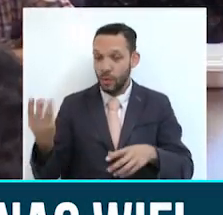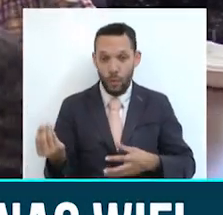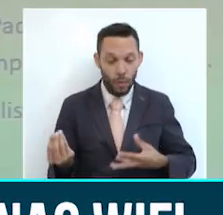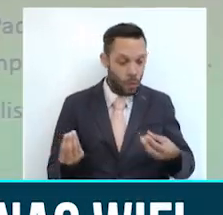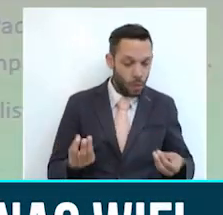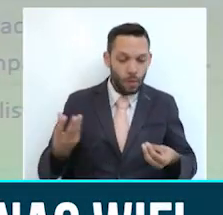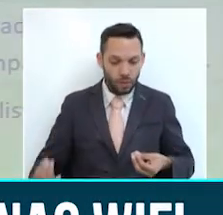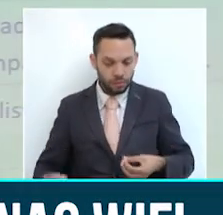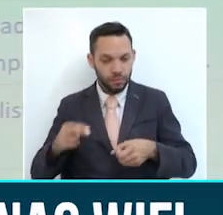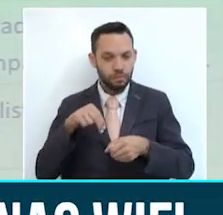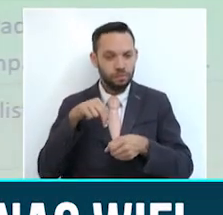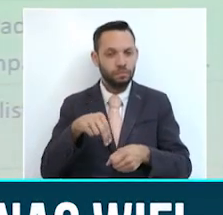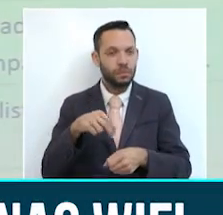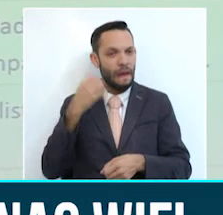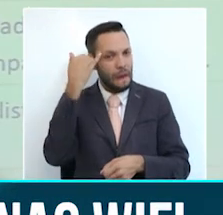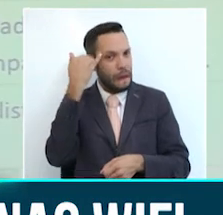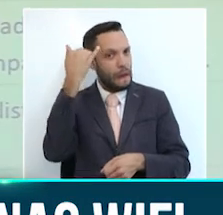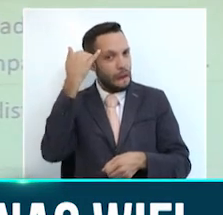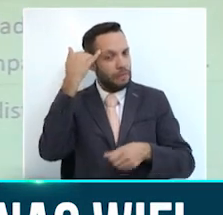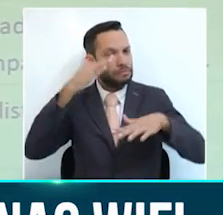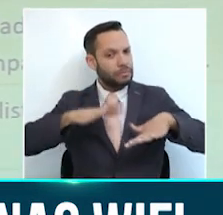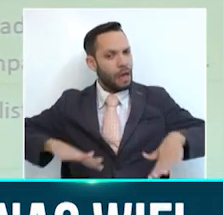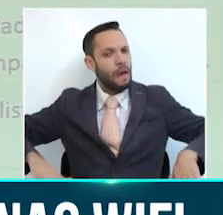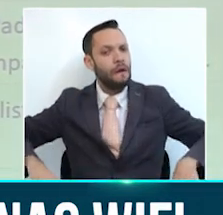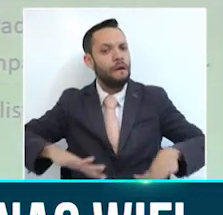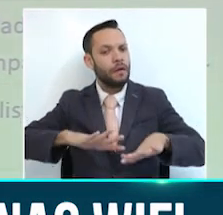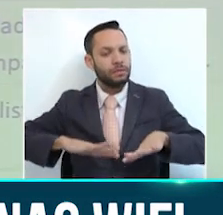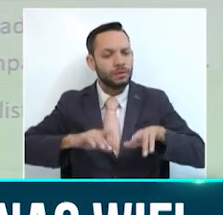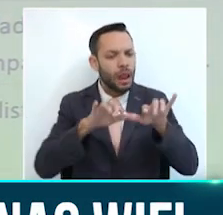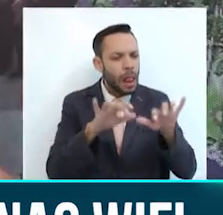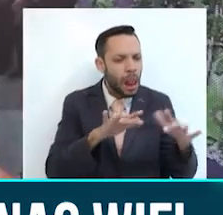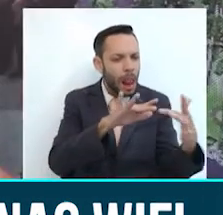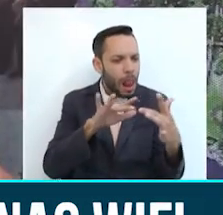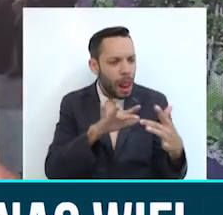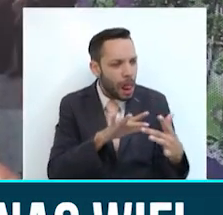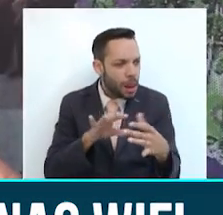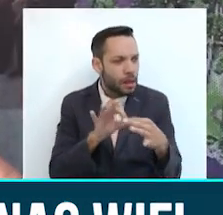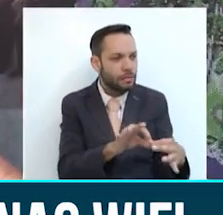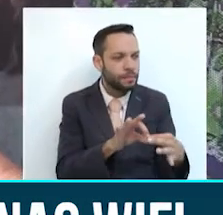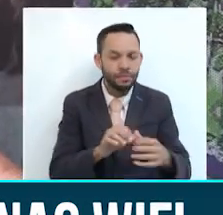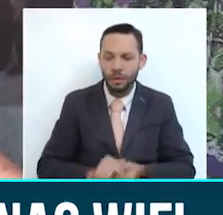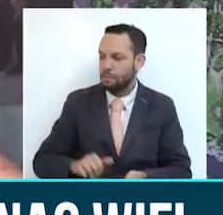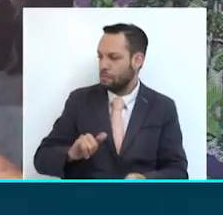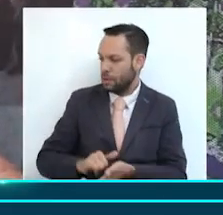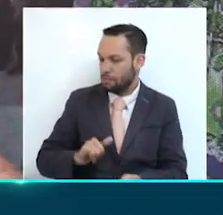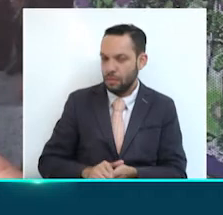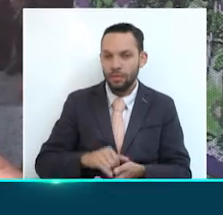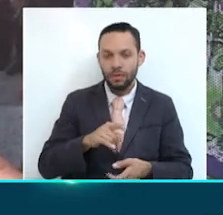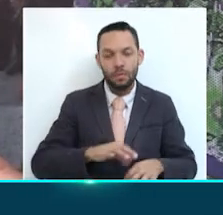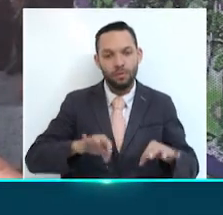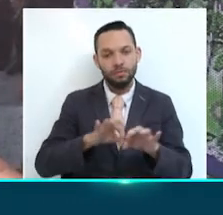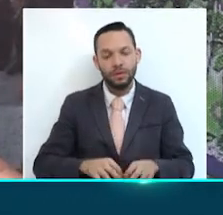ciudadanos piensen en la creación de nuevos espacios de contenido en las redes sociales. Pude apriensar mis conocimientos en radio, televisión,